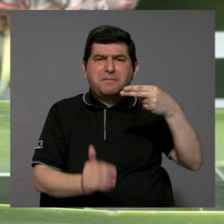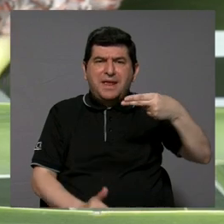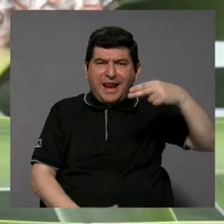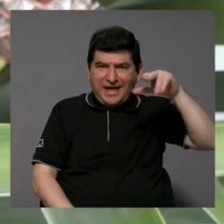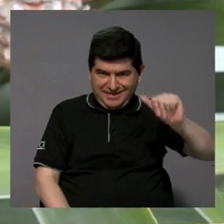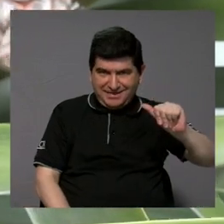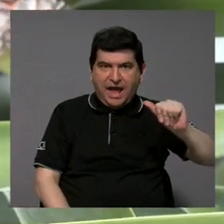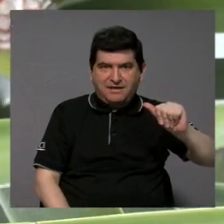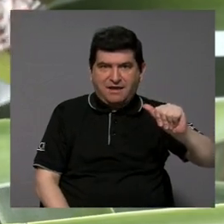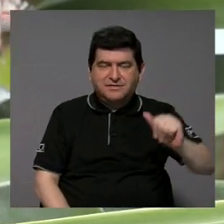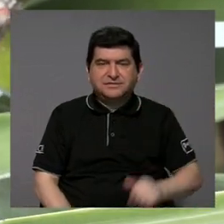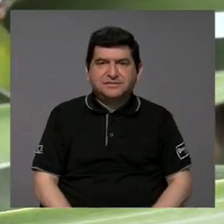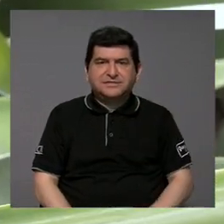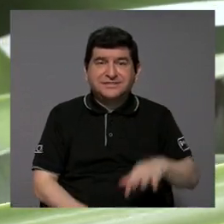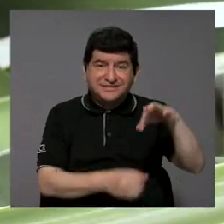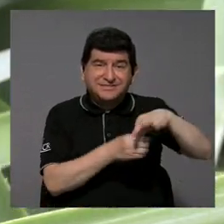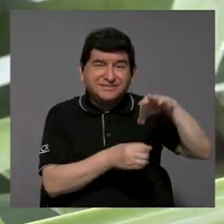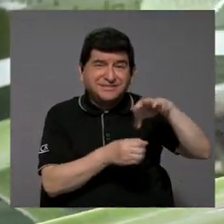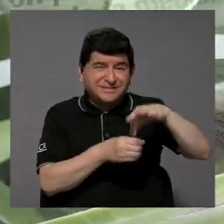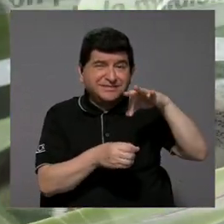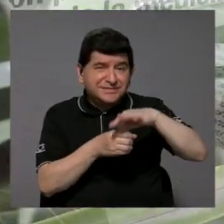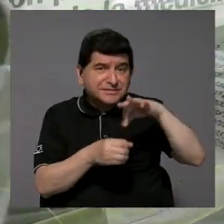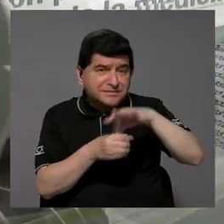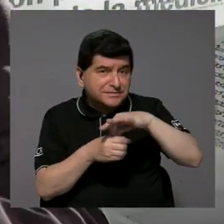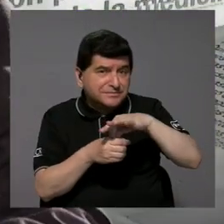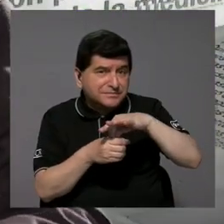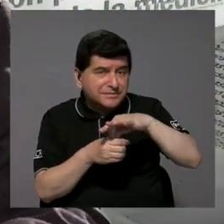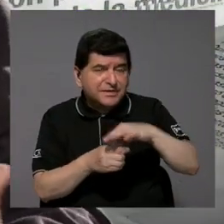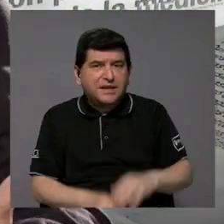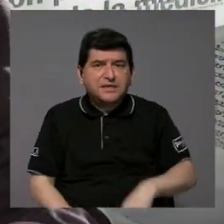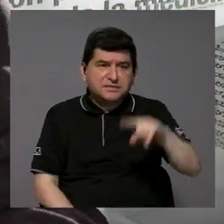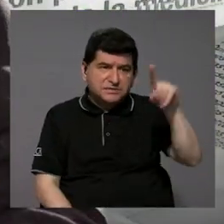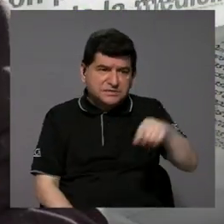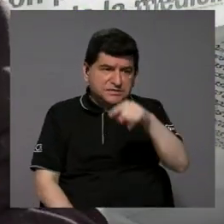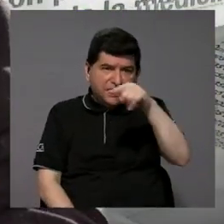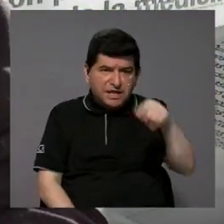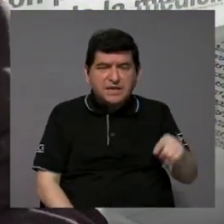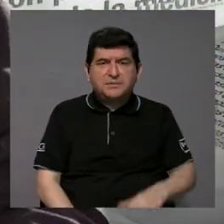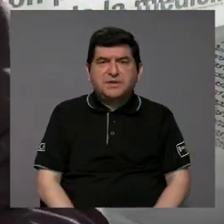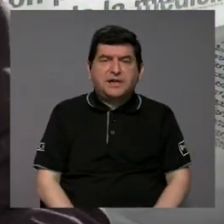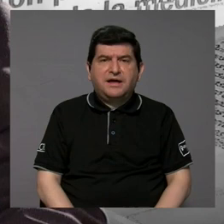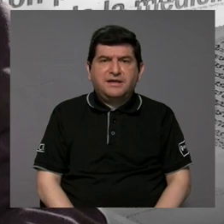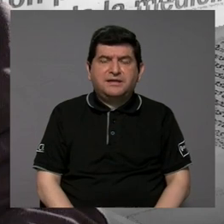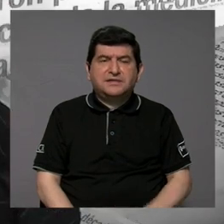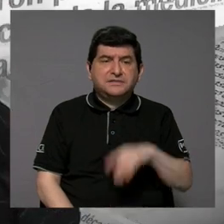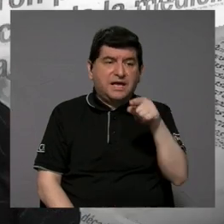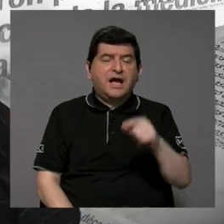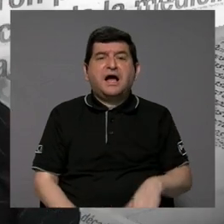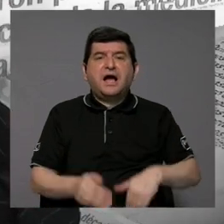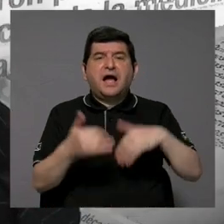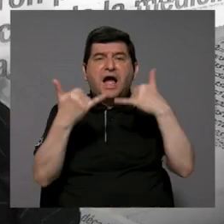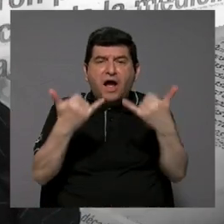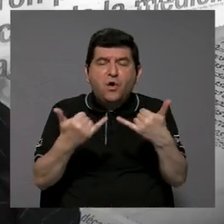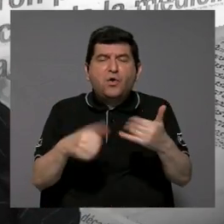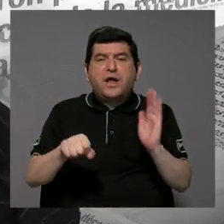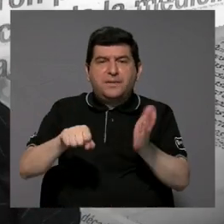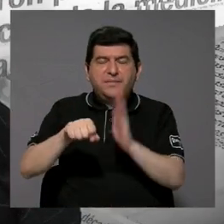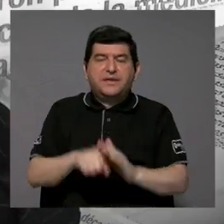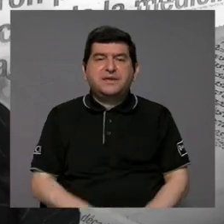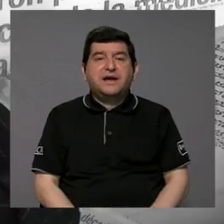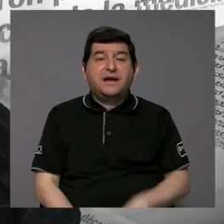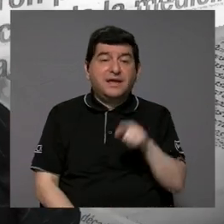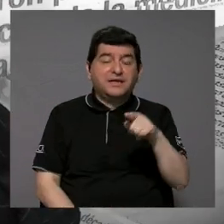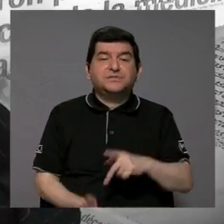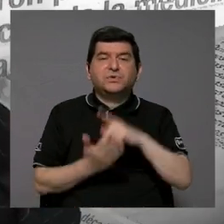de plantaciones que se eliminaron para cultivar piña. Ese es el programa de las Naciones Unidas para el